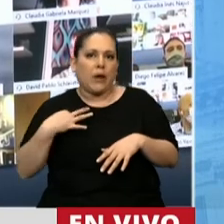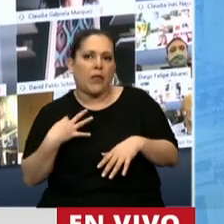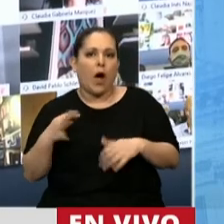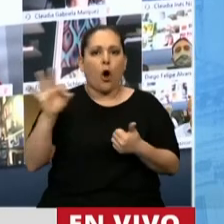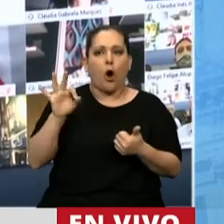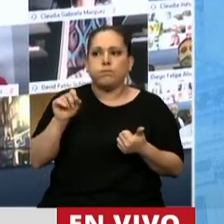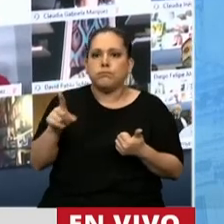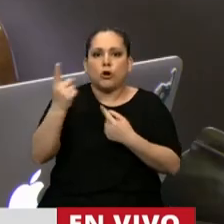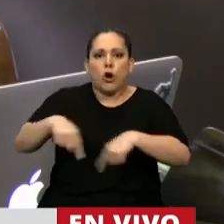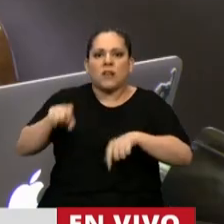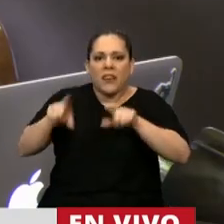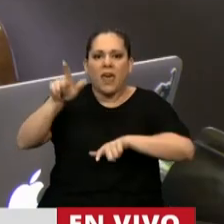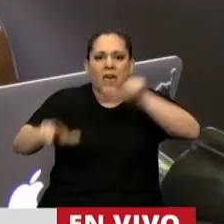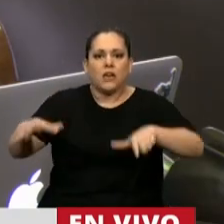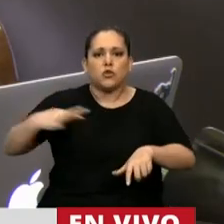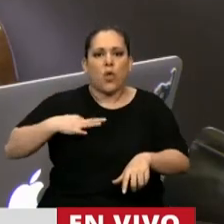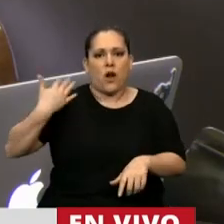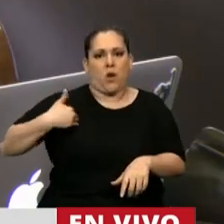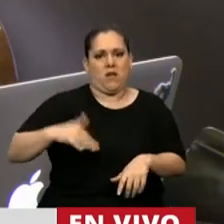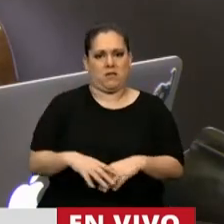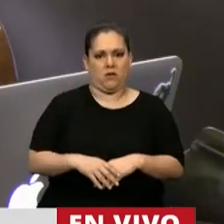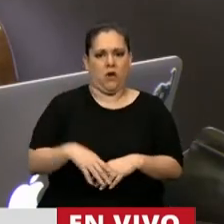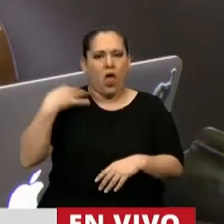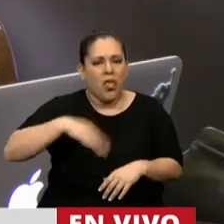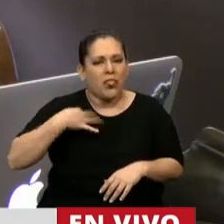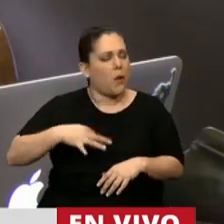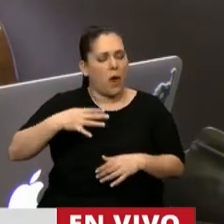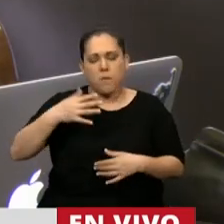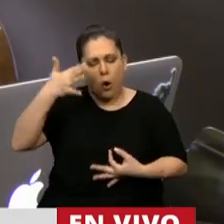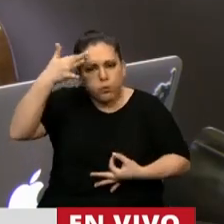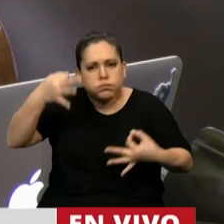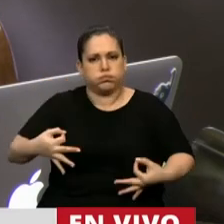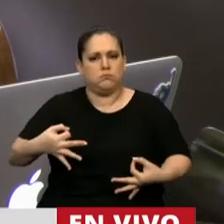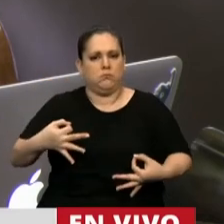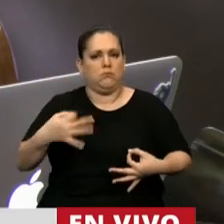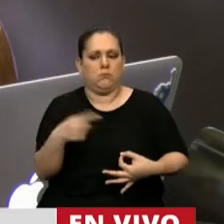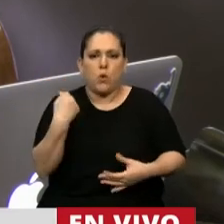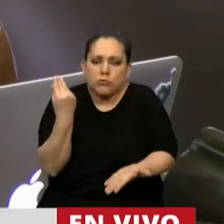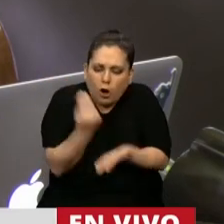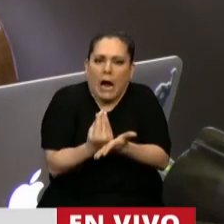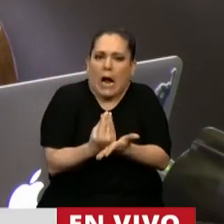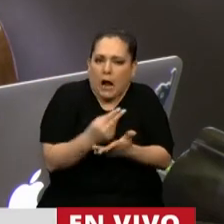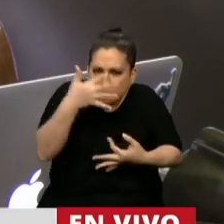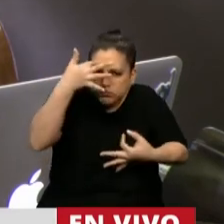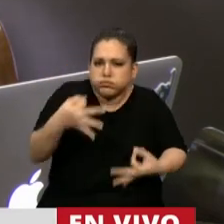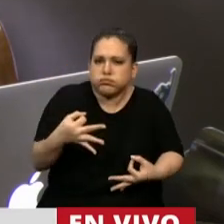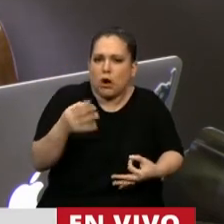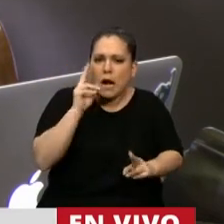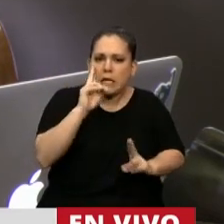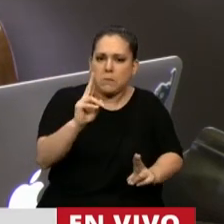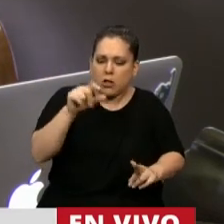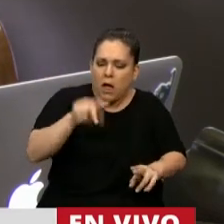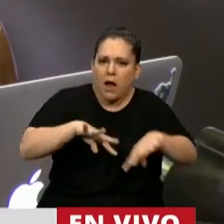de nuestros compatriotas. Por eso debemos honrar durante nuestra permanencia en este recinto